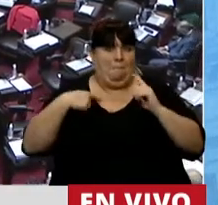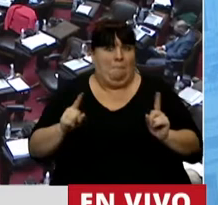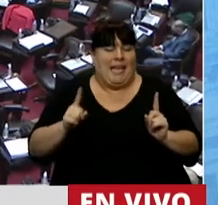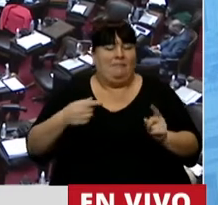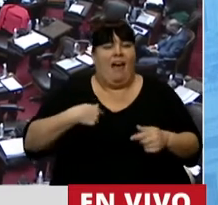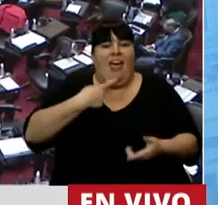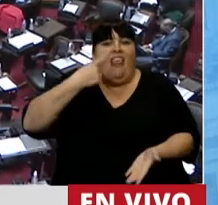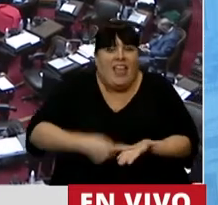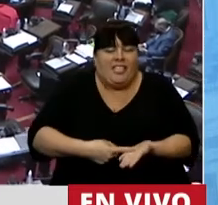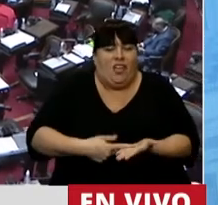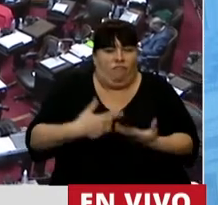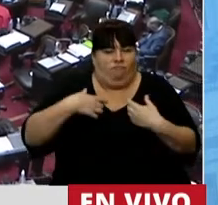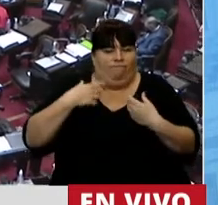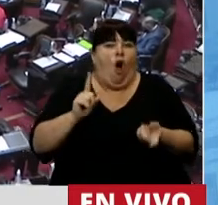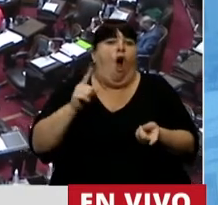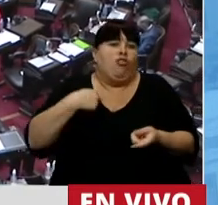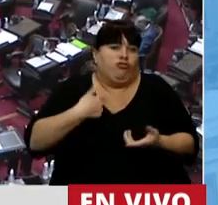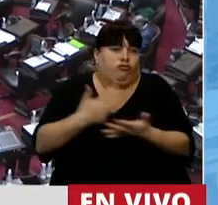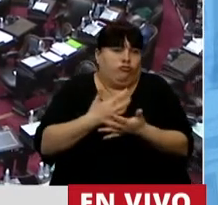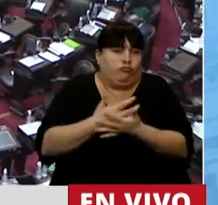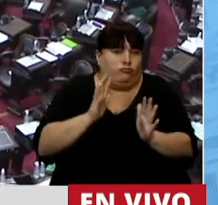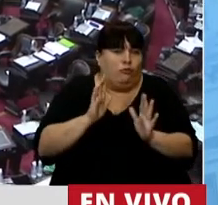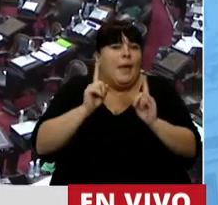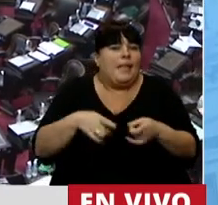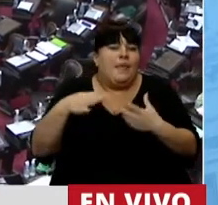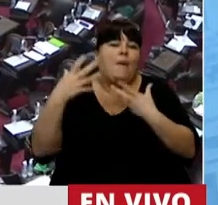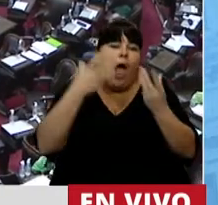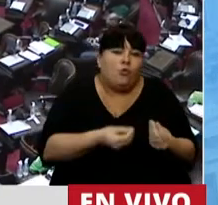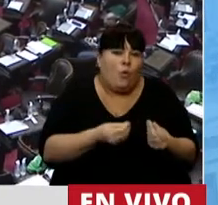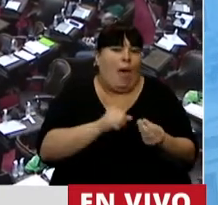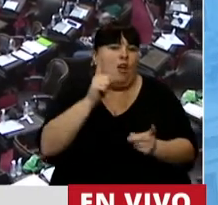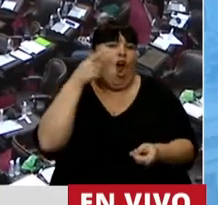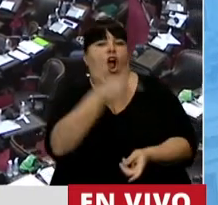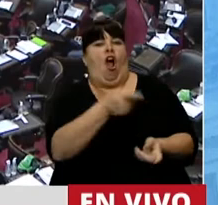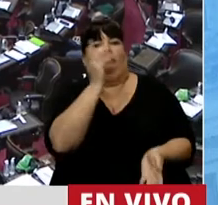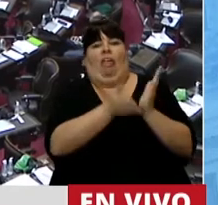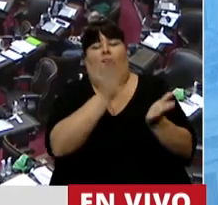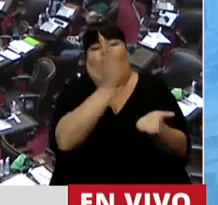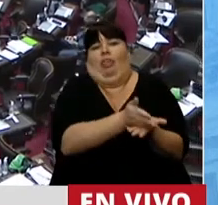por tomar esa misma decisión, o es una víctima, pero debe ser acompañada y asistida, pero no reprimida.